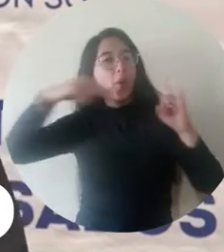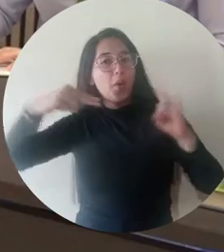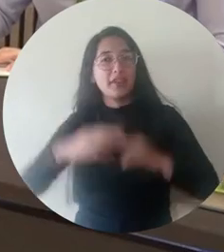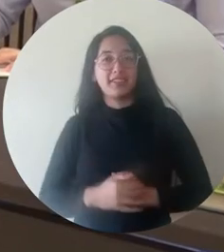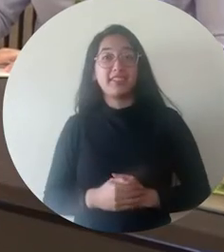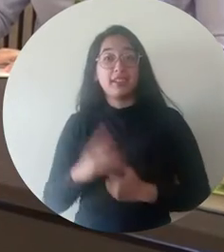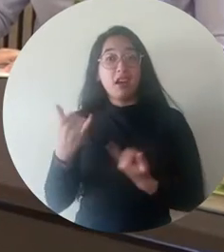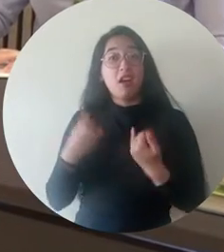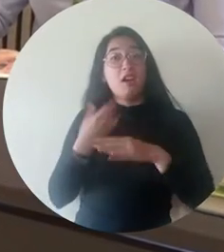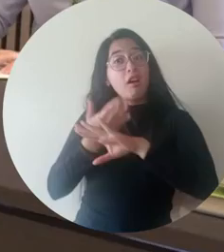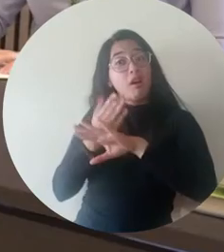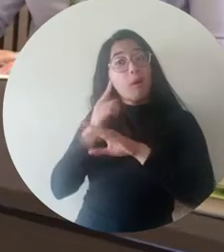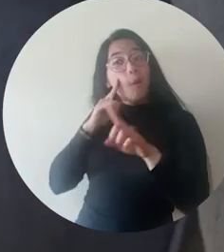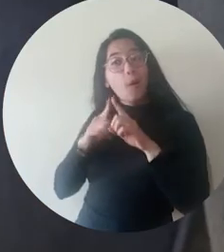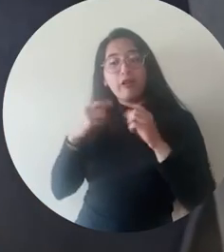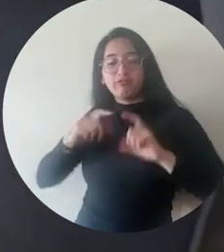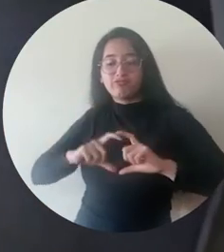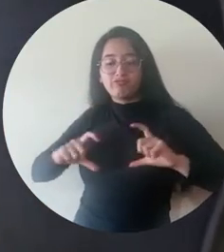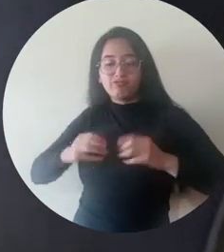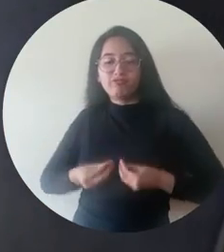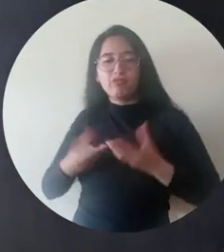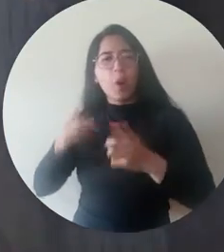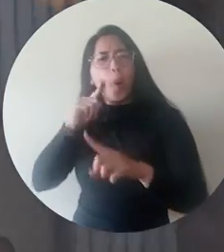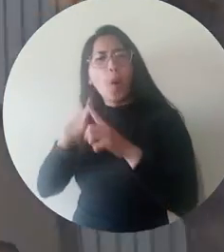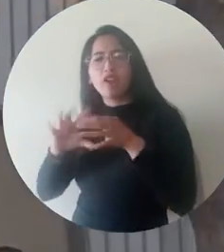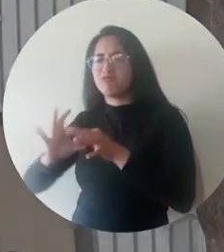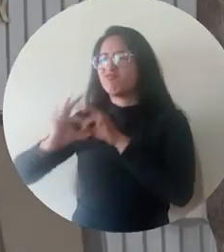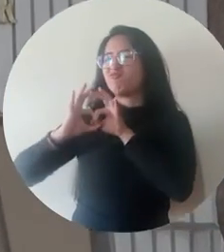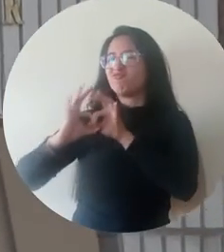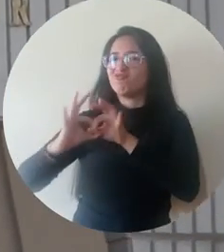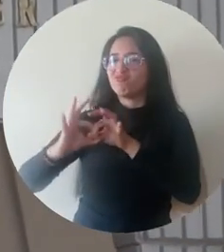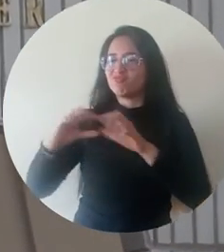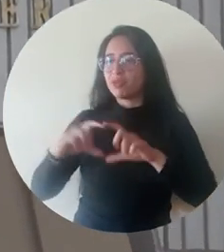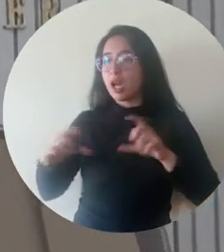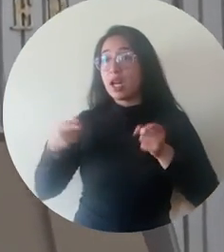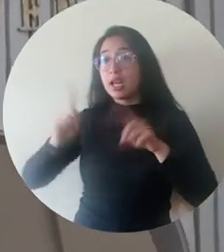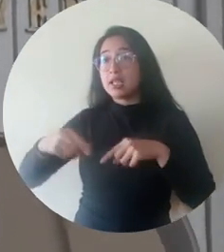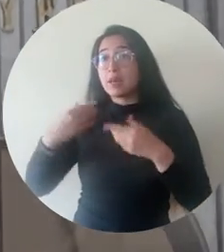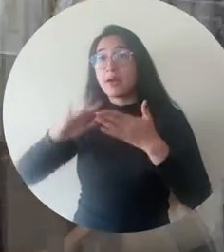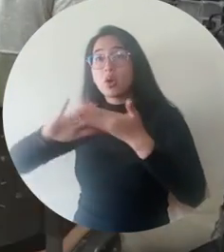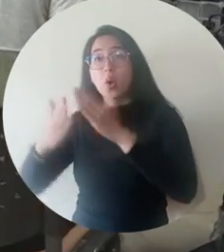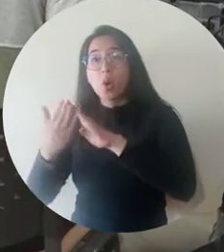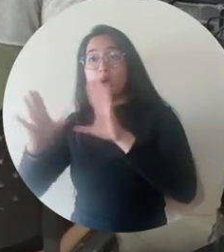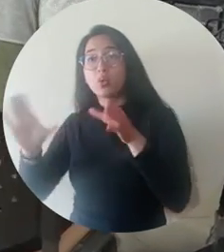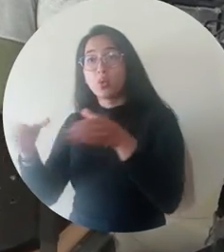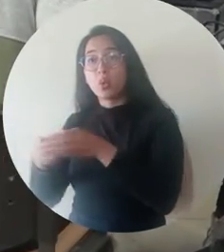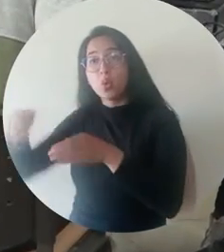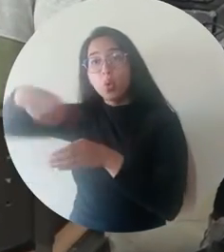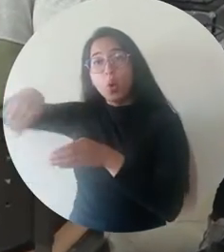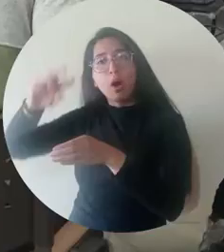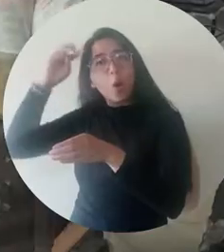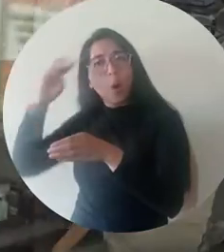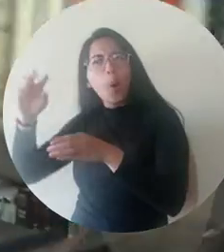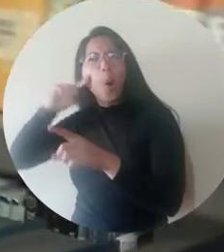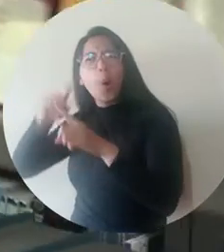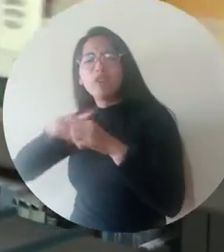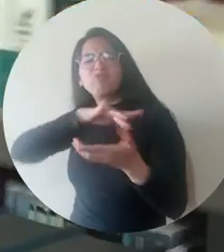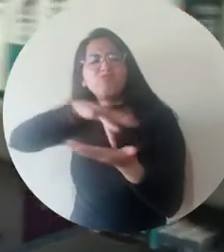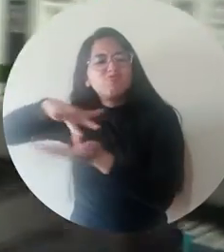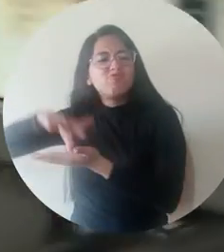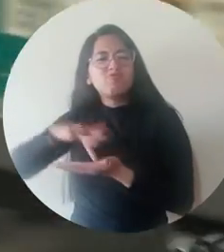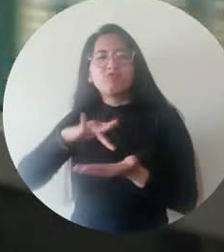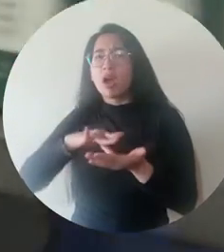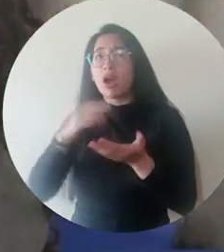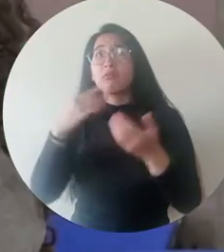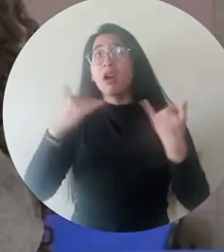institución Con estas iniciativas UNI Magdalena siembra relaciones para toda la vida y motiva en su comunidad de profesionales la participación